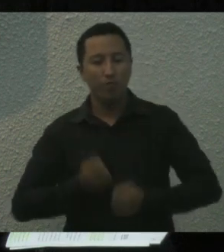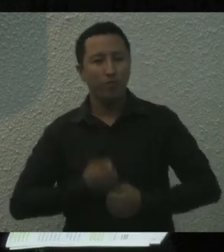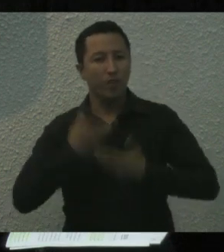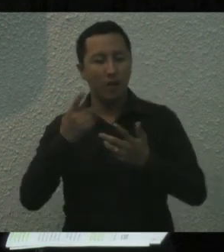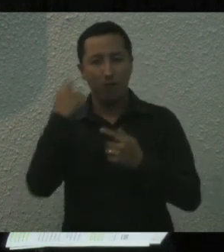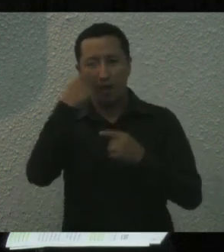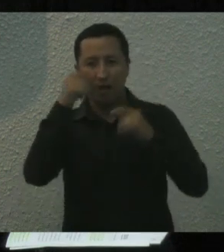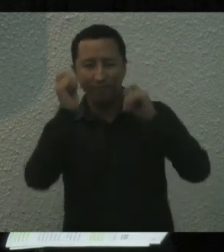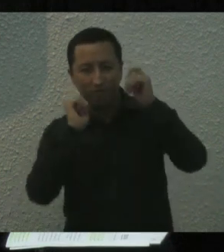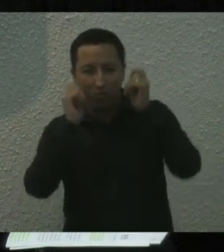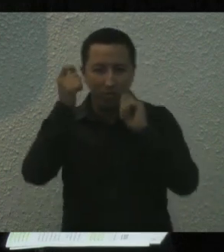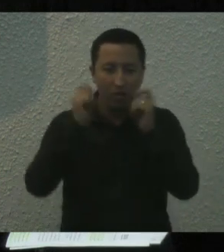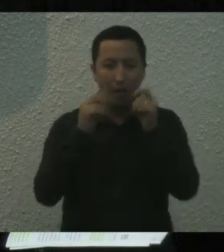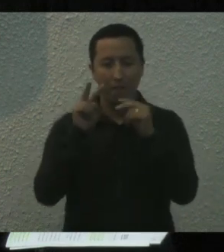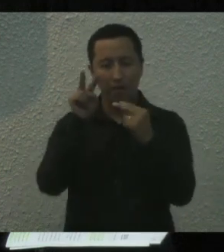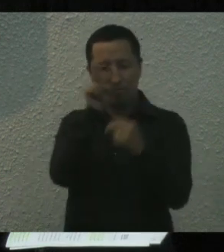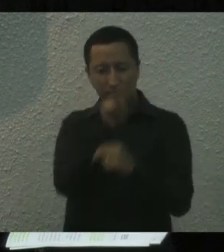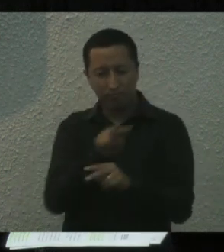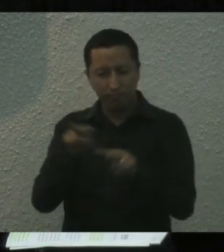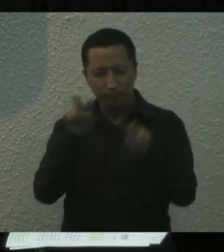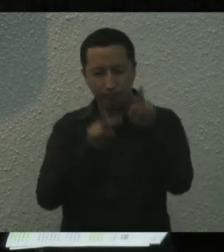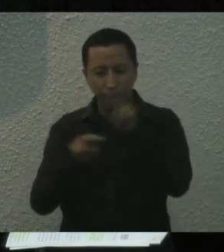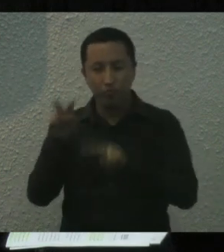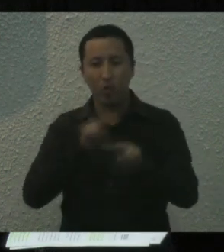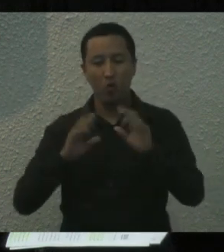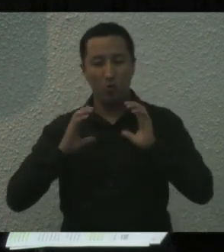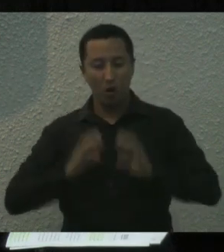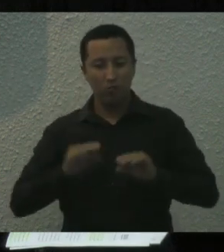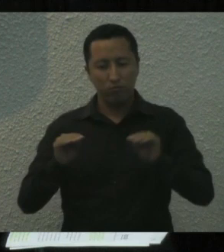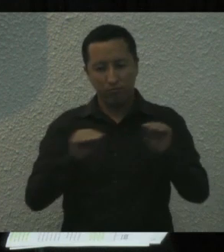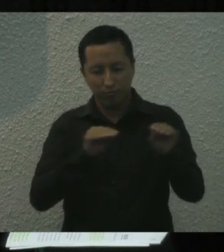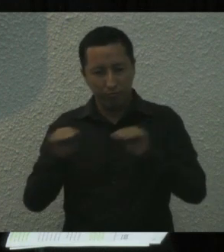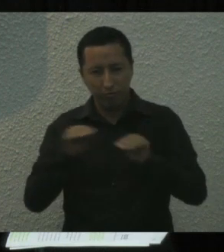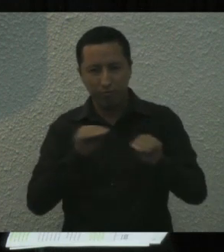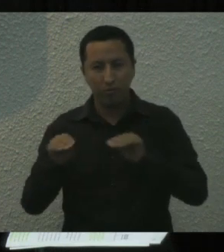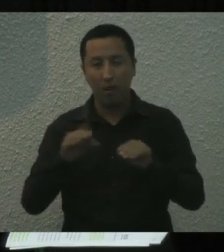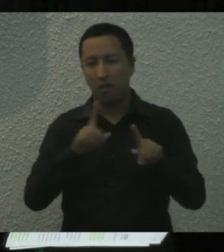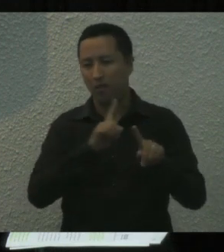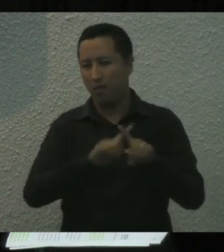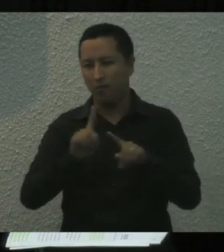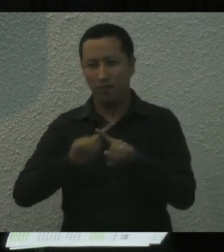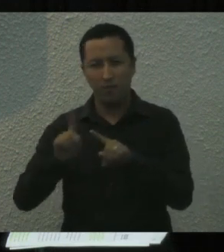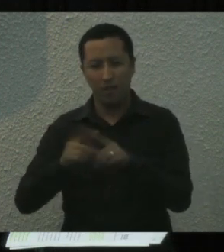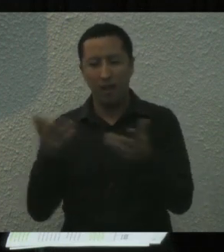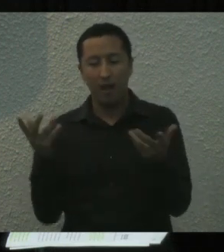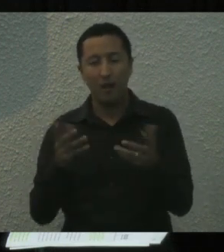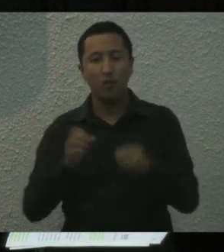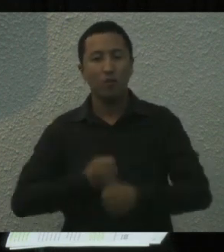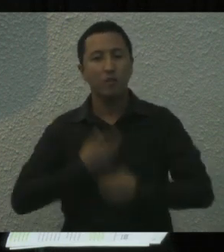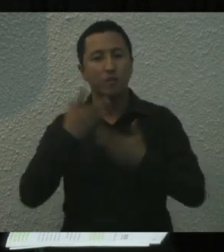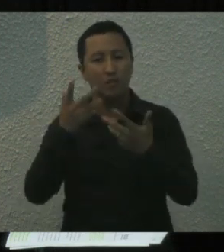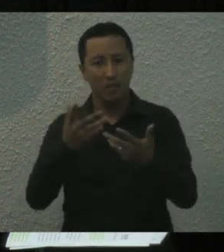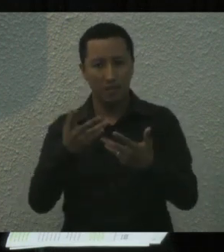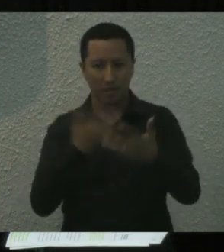faciales, mirada intencional y movimiento corporal, dotados de una función lingüística.